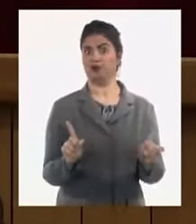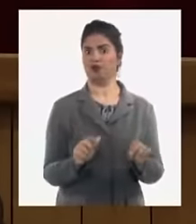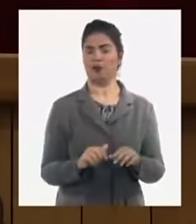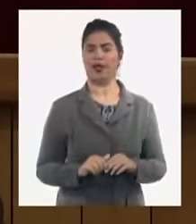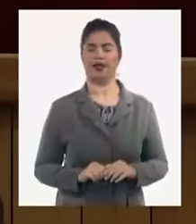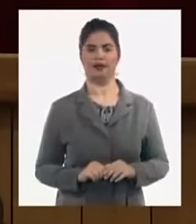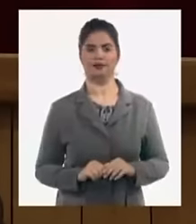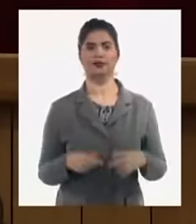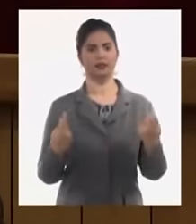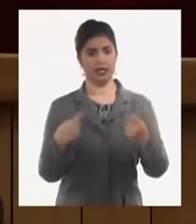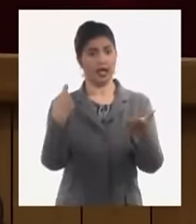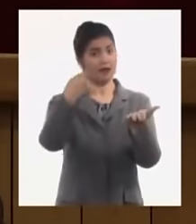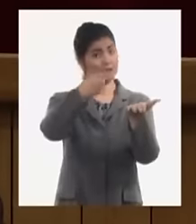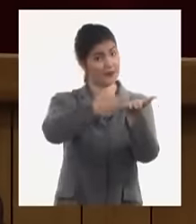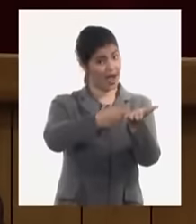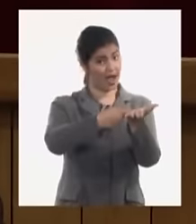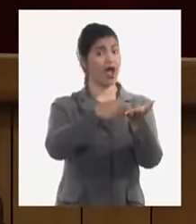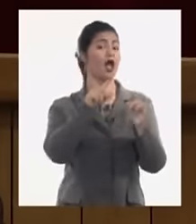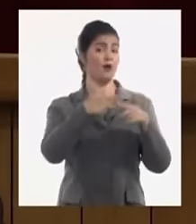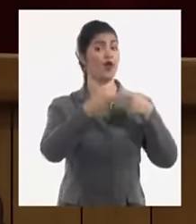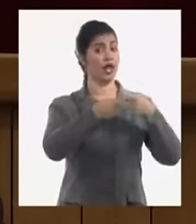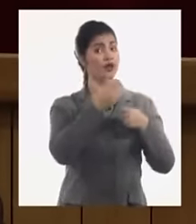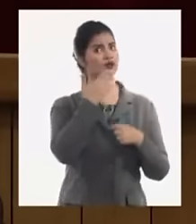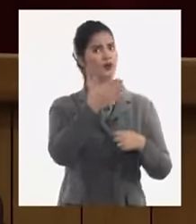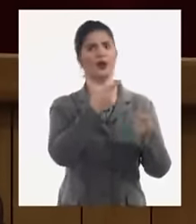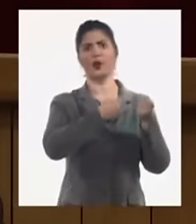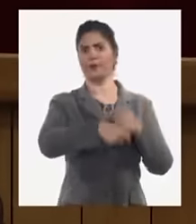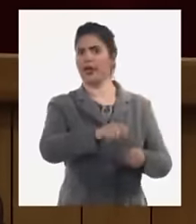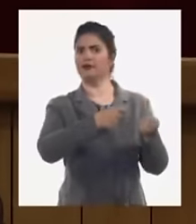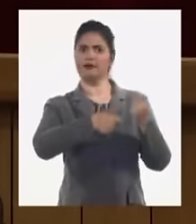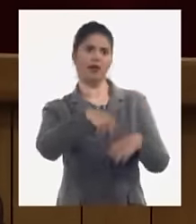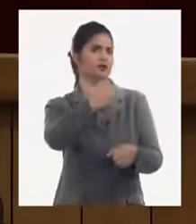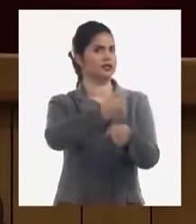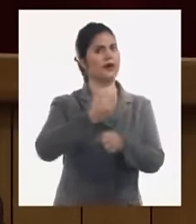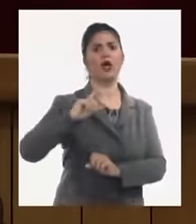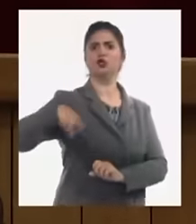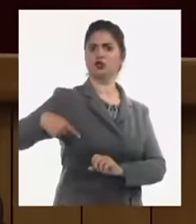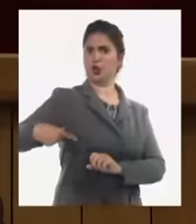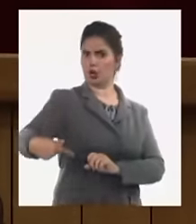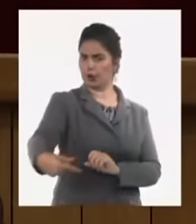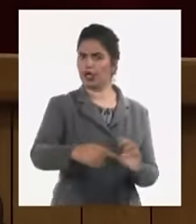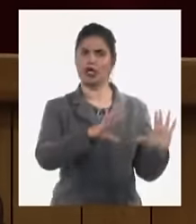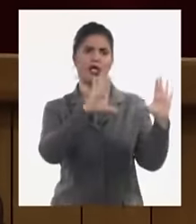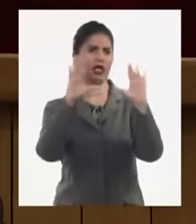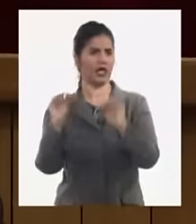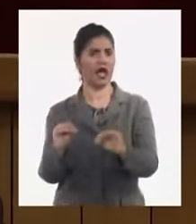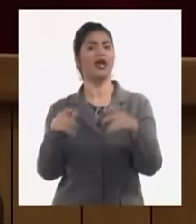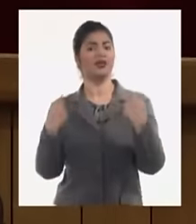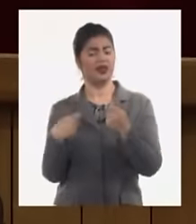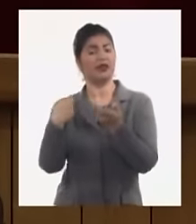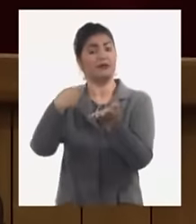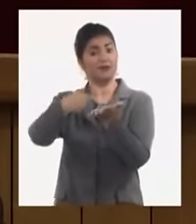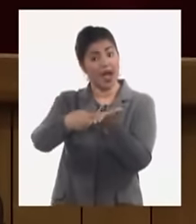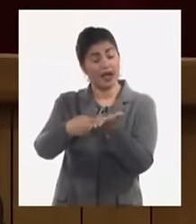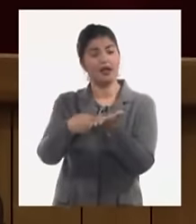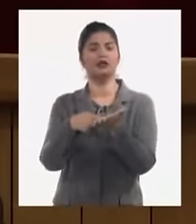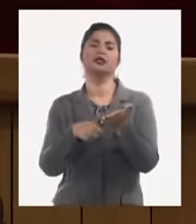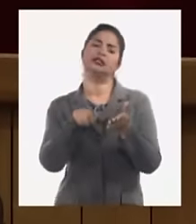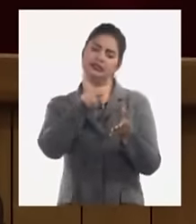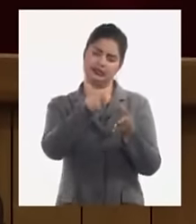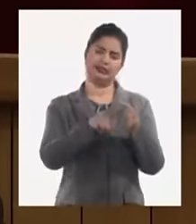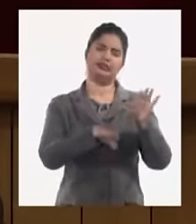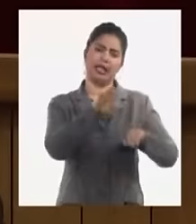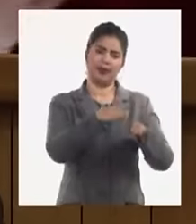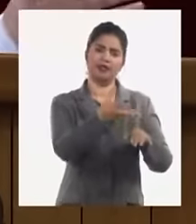vamos a revertir que es la obligatoriedad de todo tipo de actor económico no estatal en informar a la